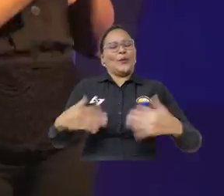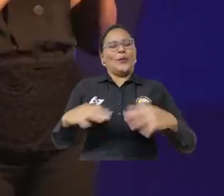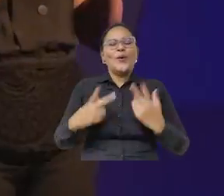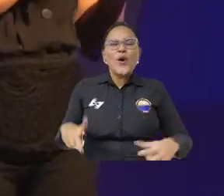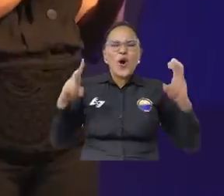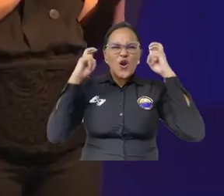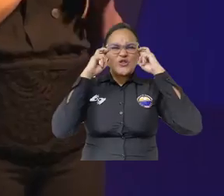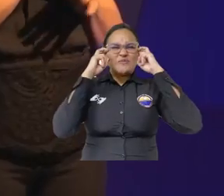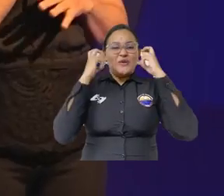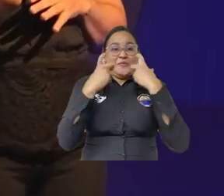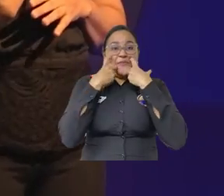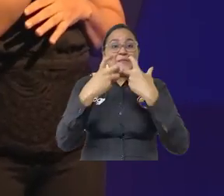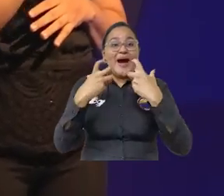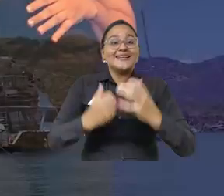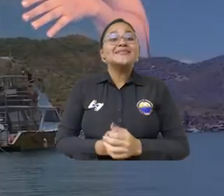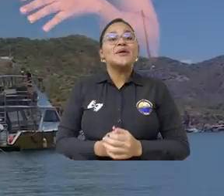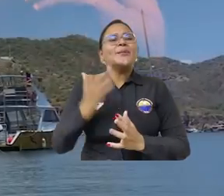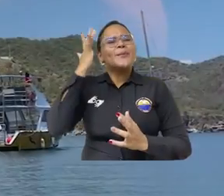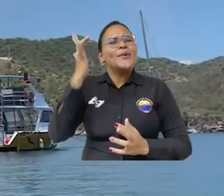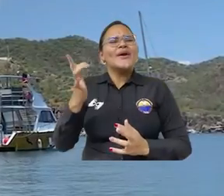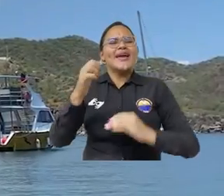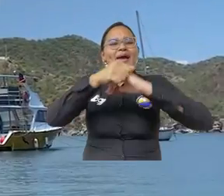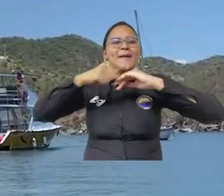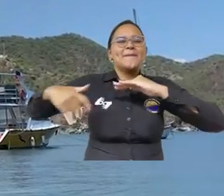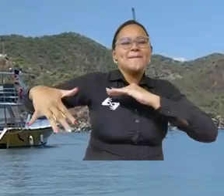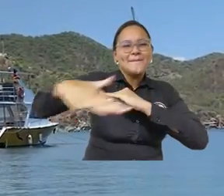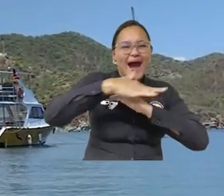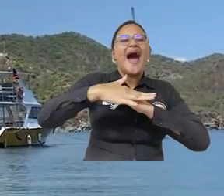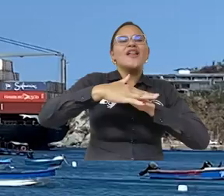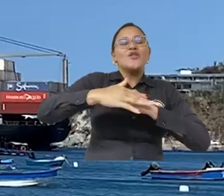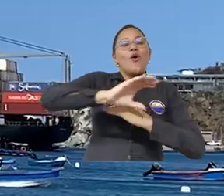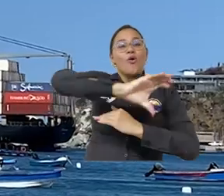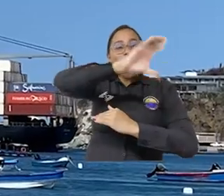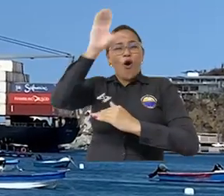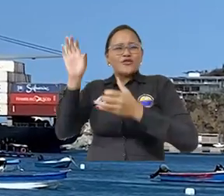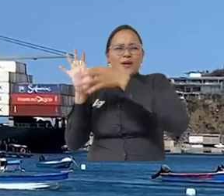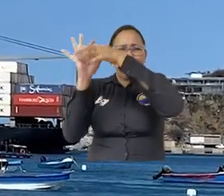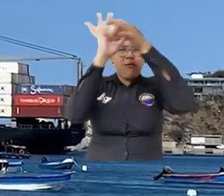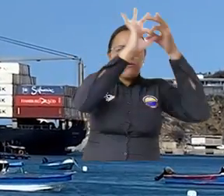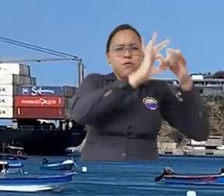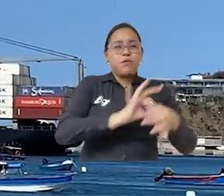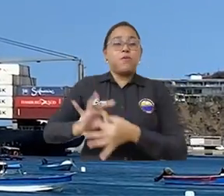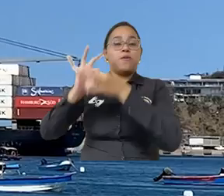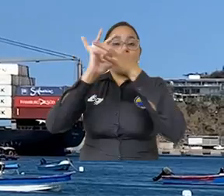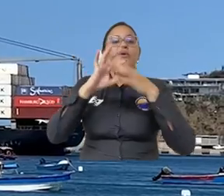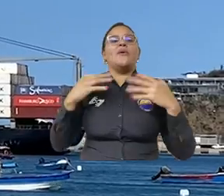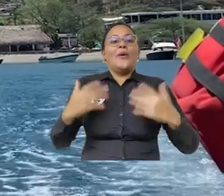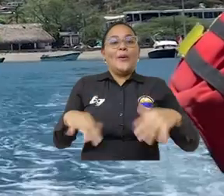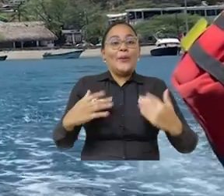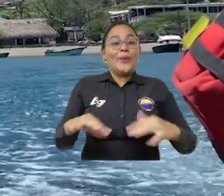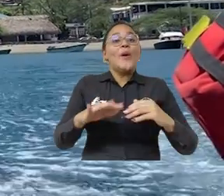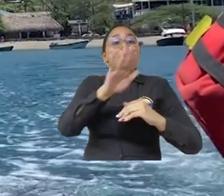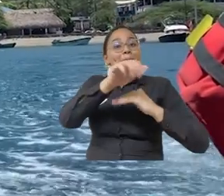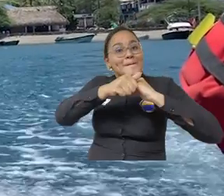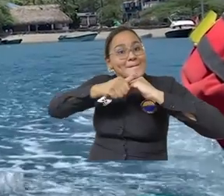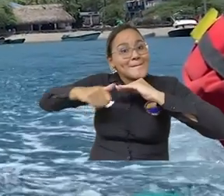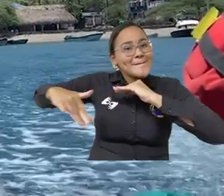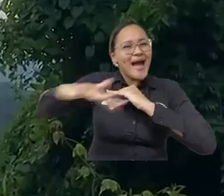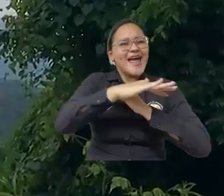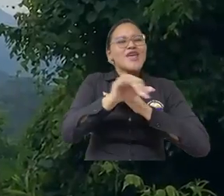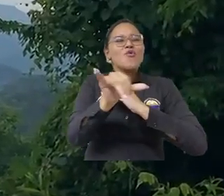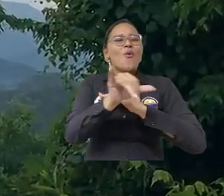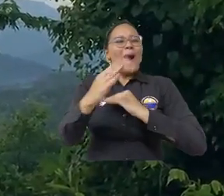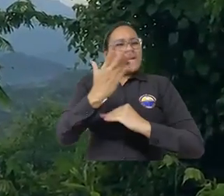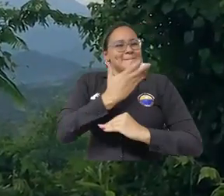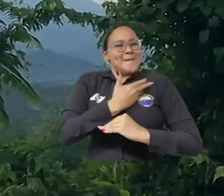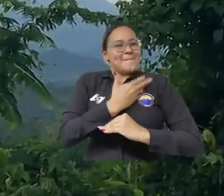sabiduría eterna, en el cual el mar y el territorio marino costero están profundamente conectados. Y cómo el mar se entiende